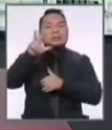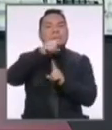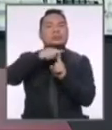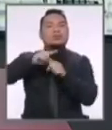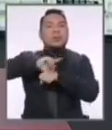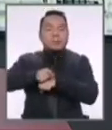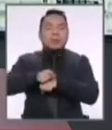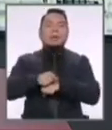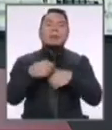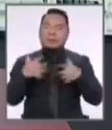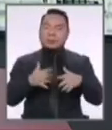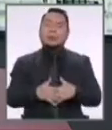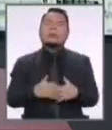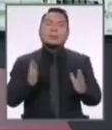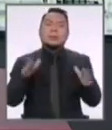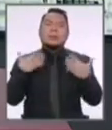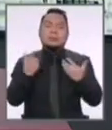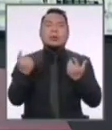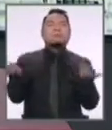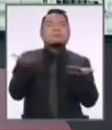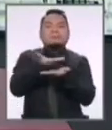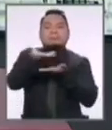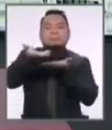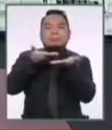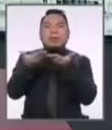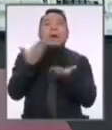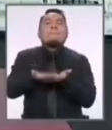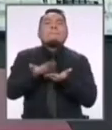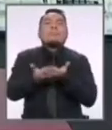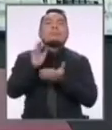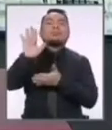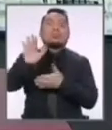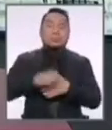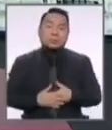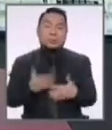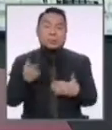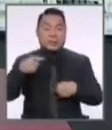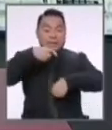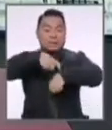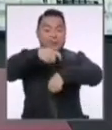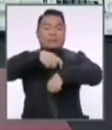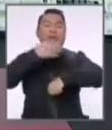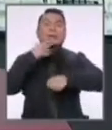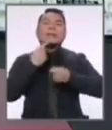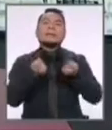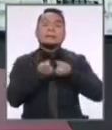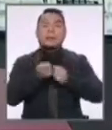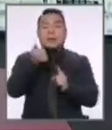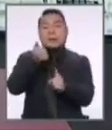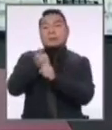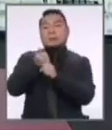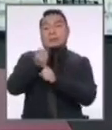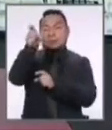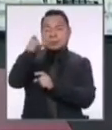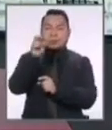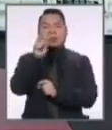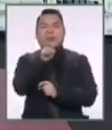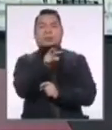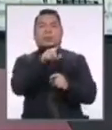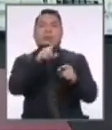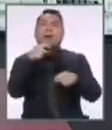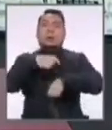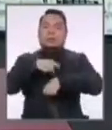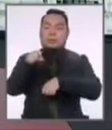medio de tiempo acumulado para intercambiar propuestas. El tiempo será administrado por los propios candidatos y para ello